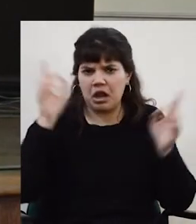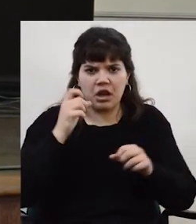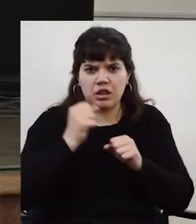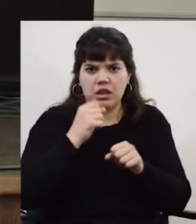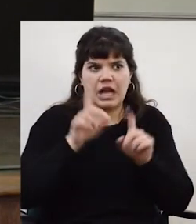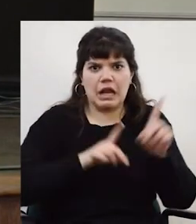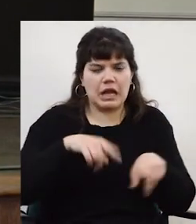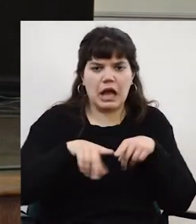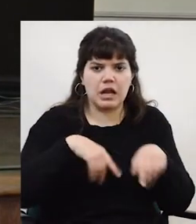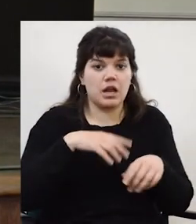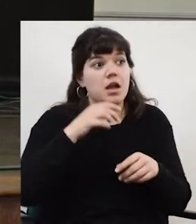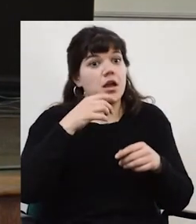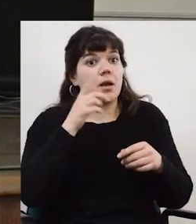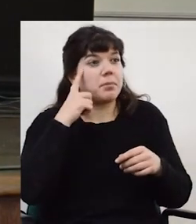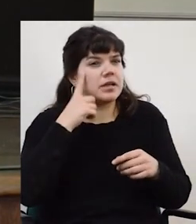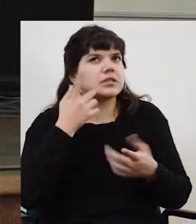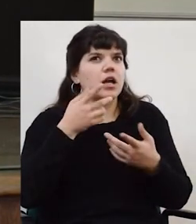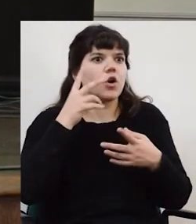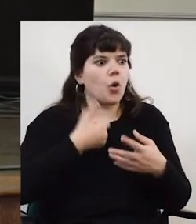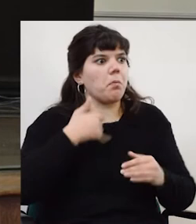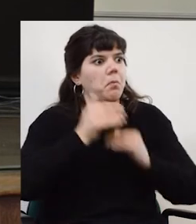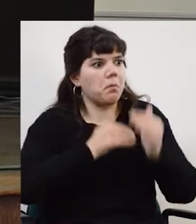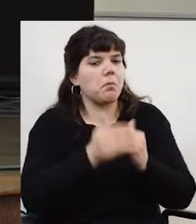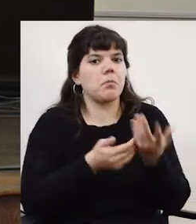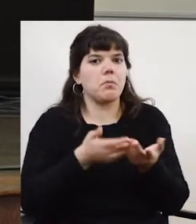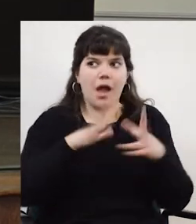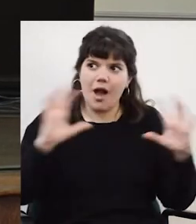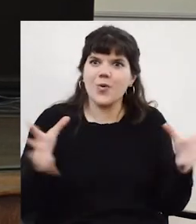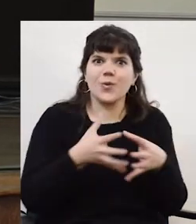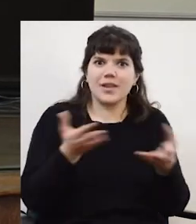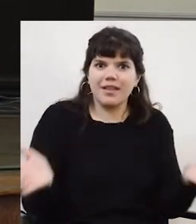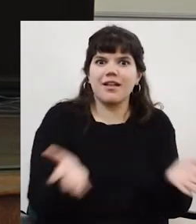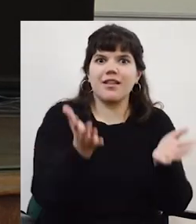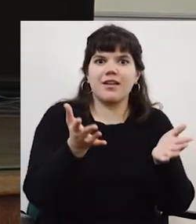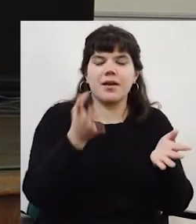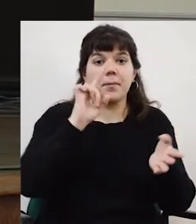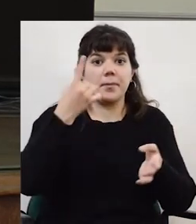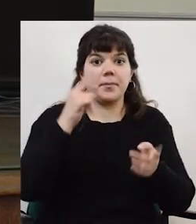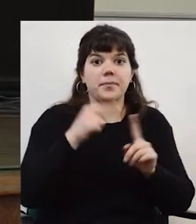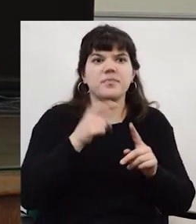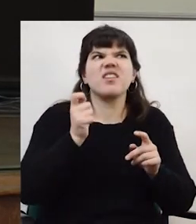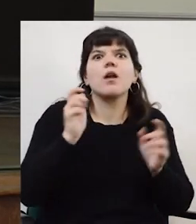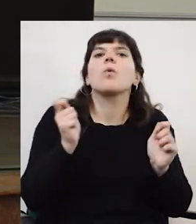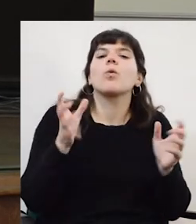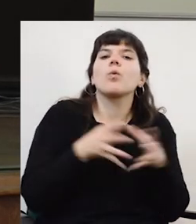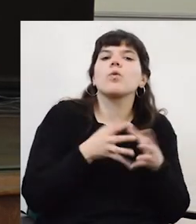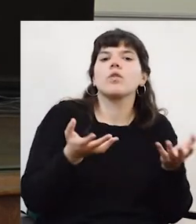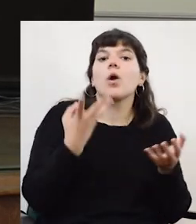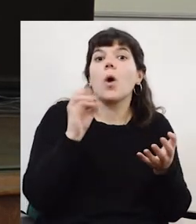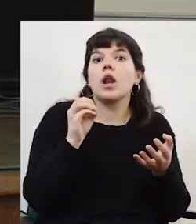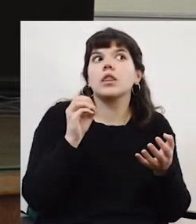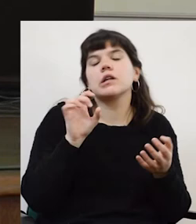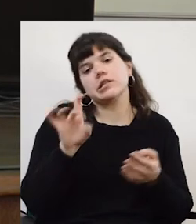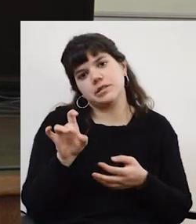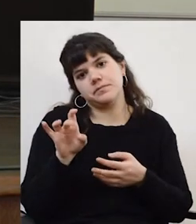pensando mal o bien en mi disciplina, vamos a juntarlas. Primero, ¿quién se quiere juntar? De 40,